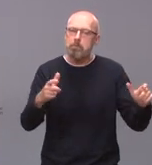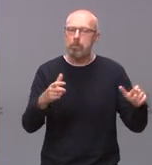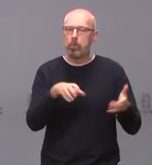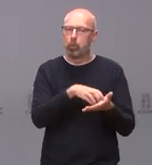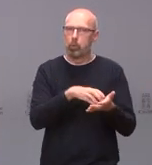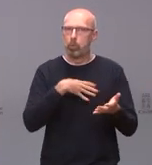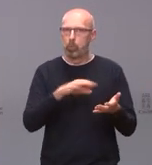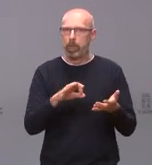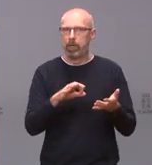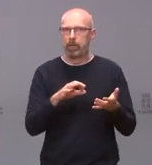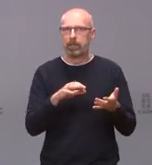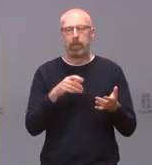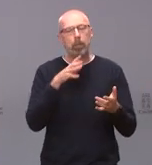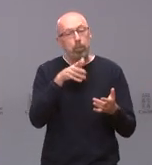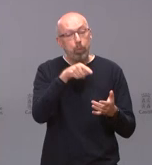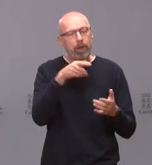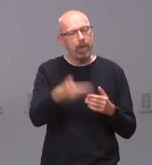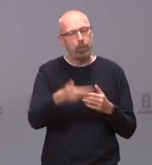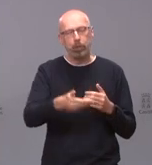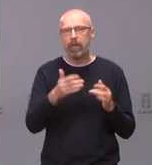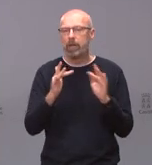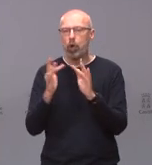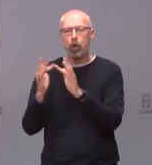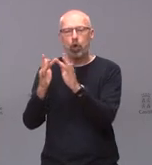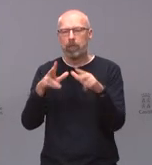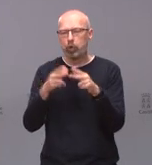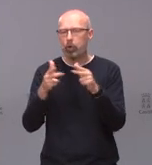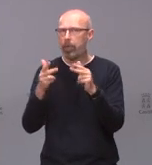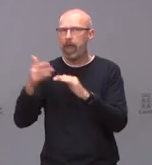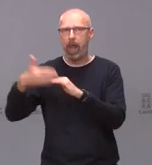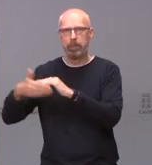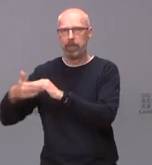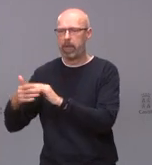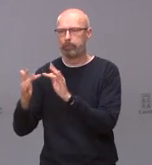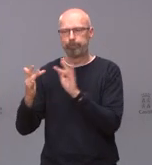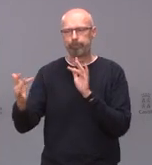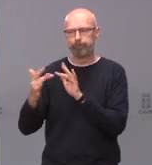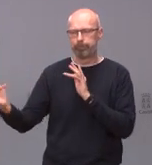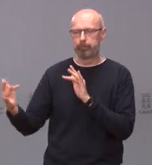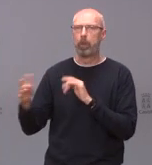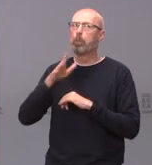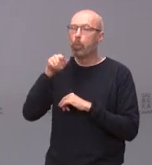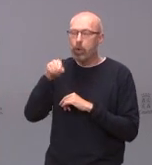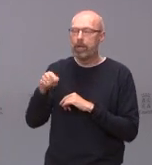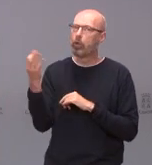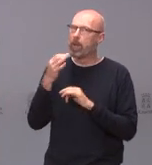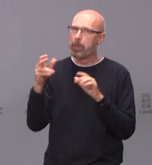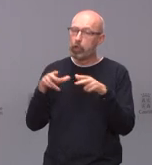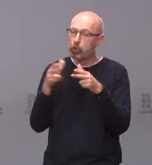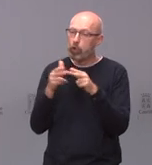social de estos días y quiero decir que esa es la razón de que insistamos en evitar el contacto social en estos días